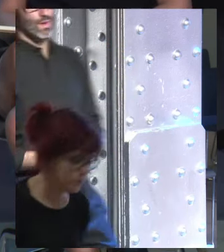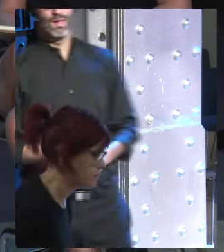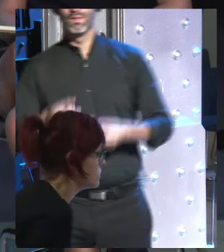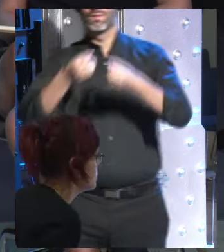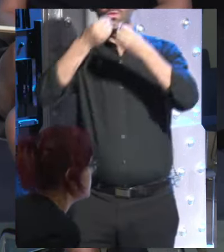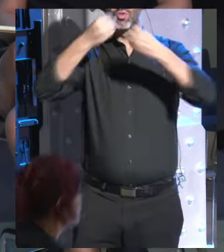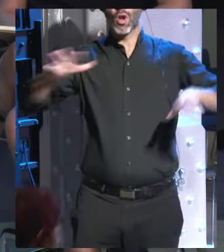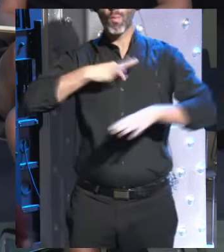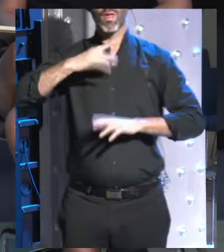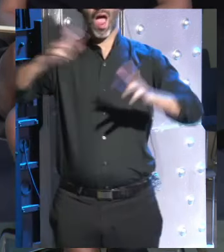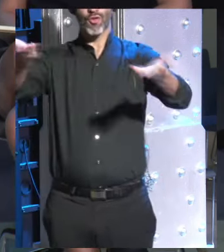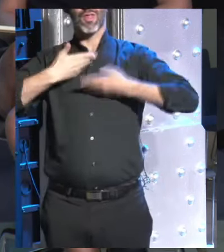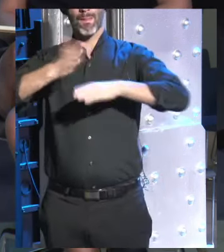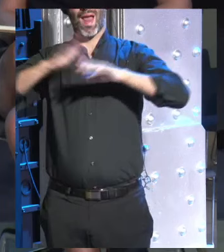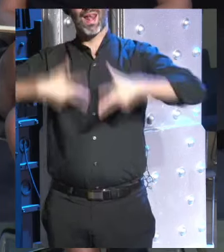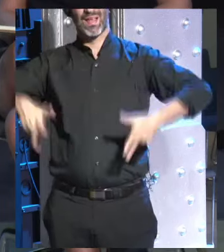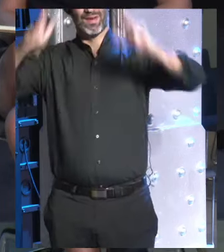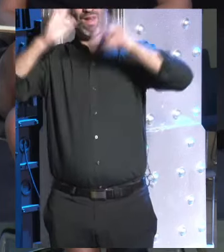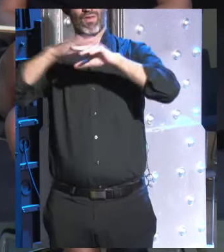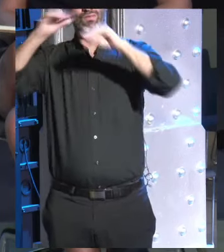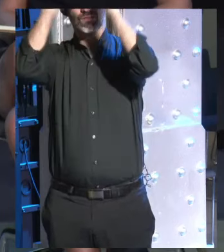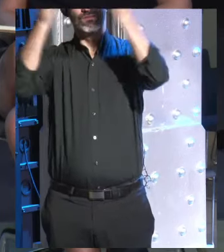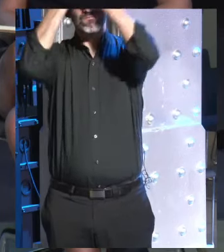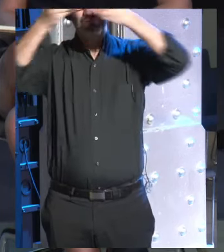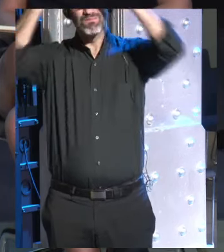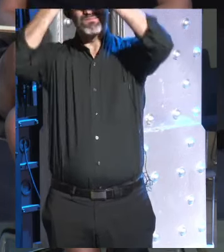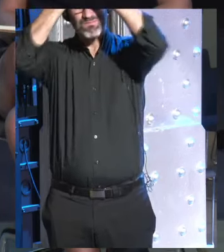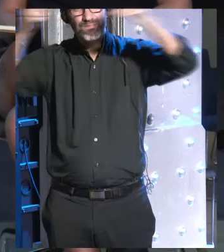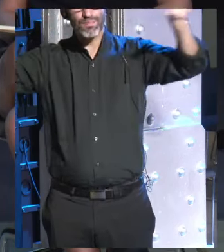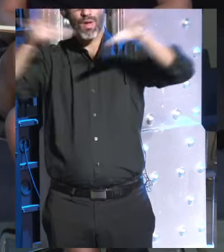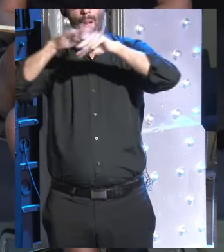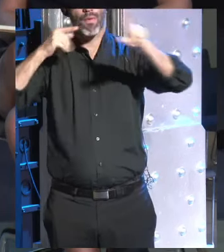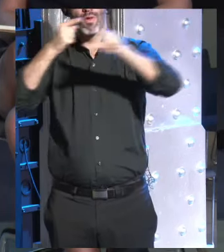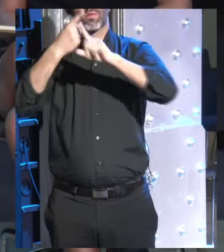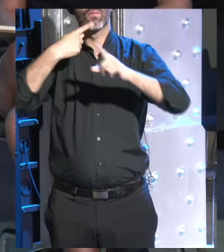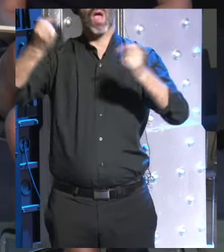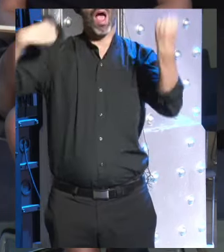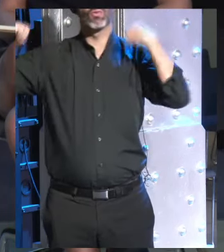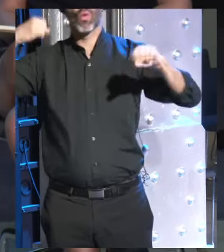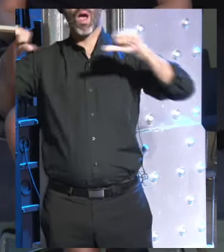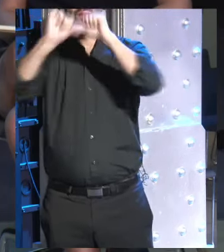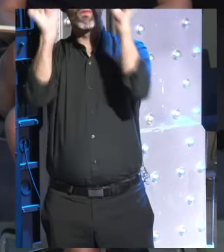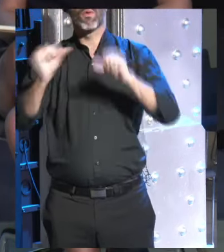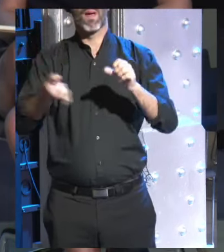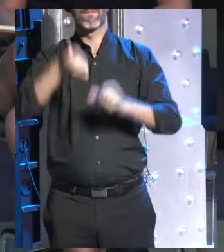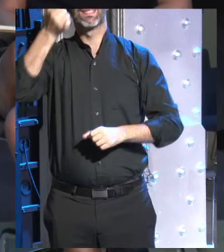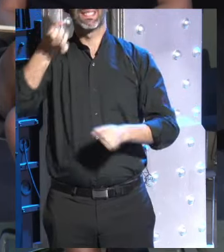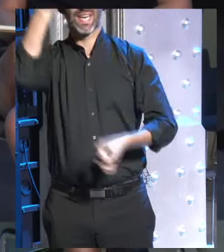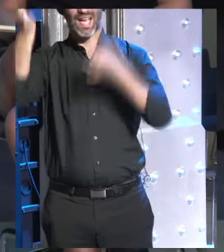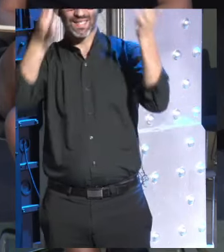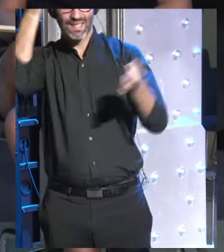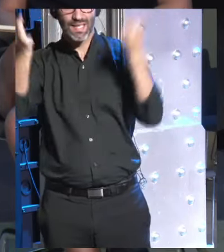de estos condicionamientos y nos ayuda a pensar y a actuar de una manera más creativa